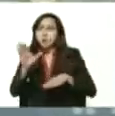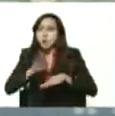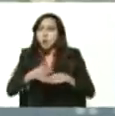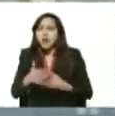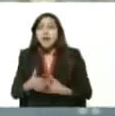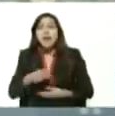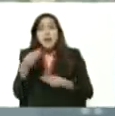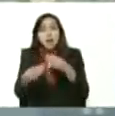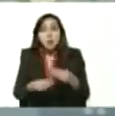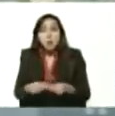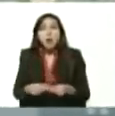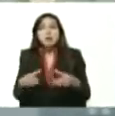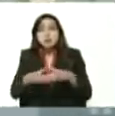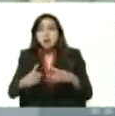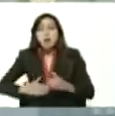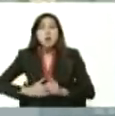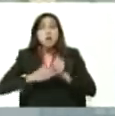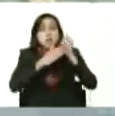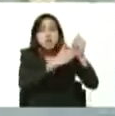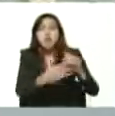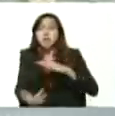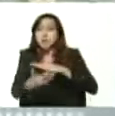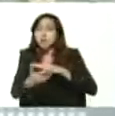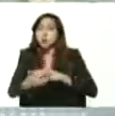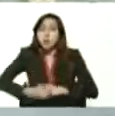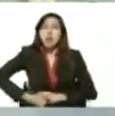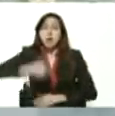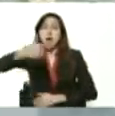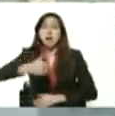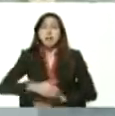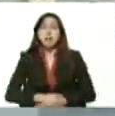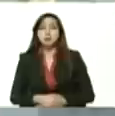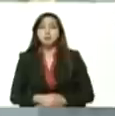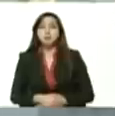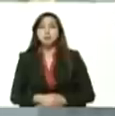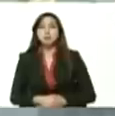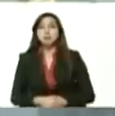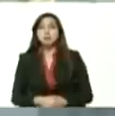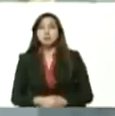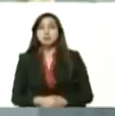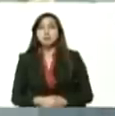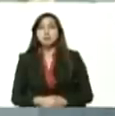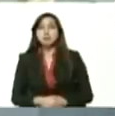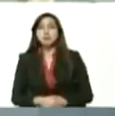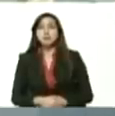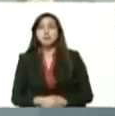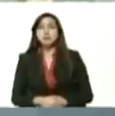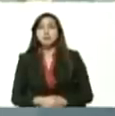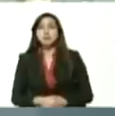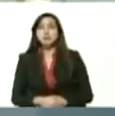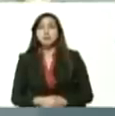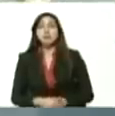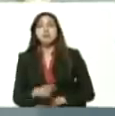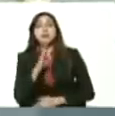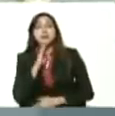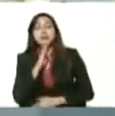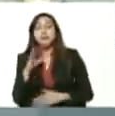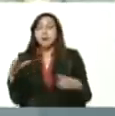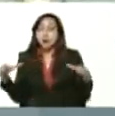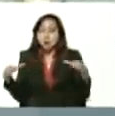gerencial, el equipo de alta tecnología de la superintendencia de bancos,